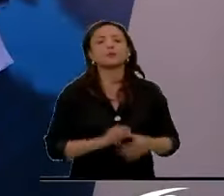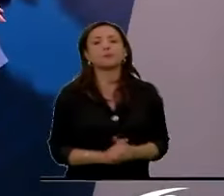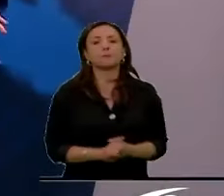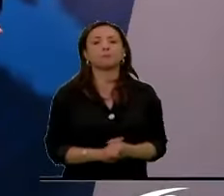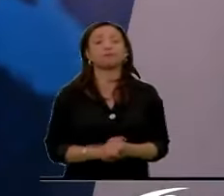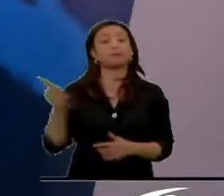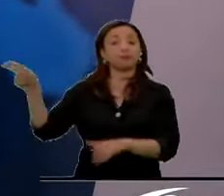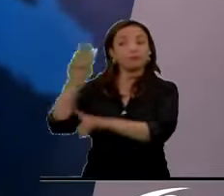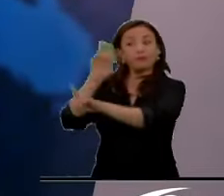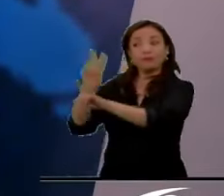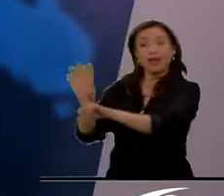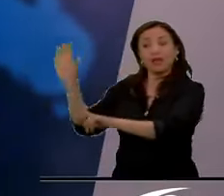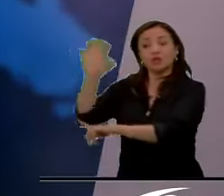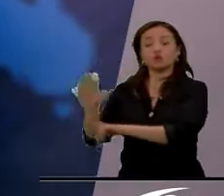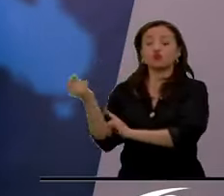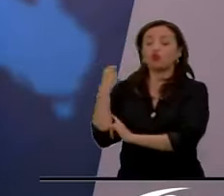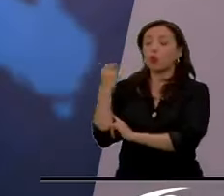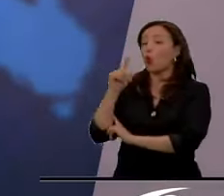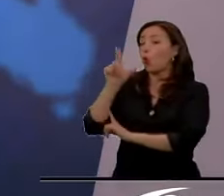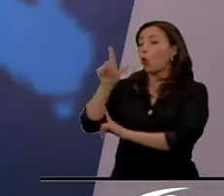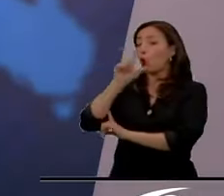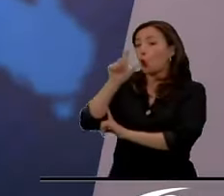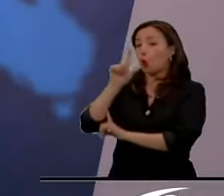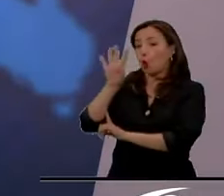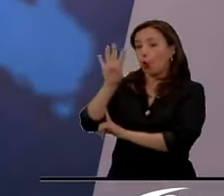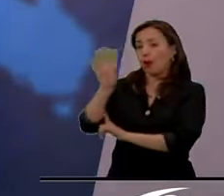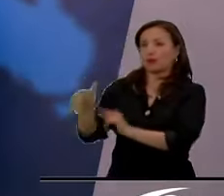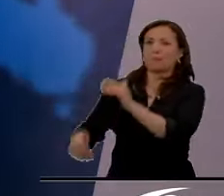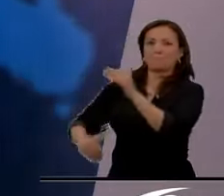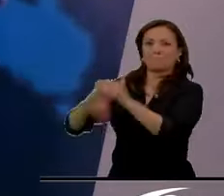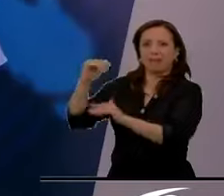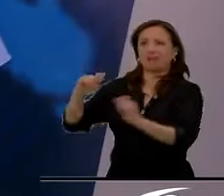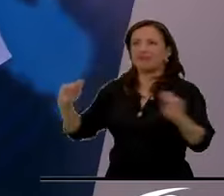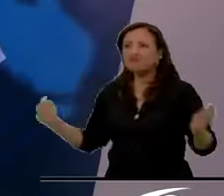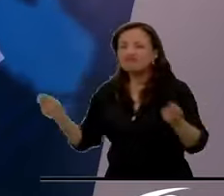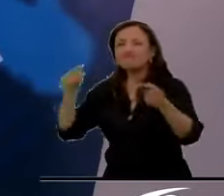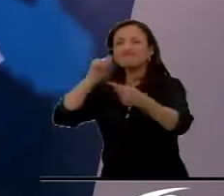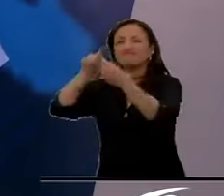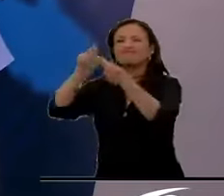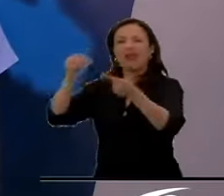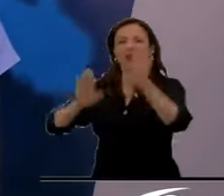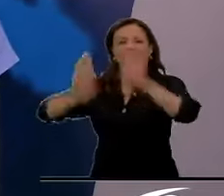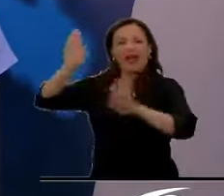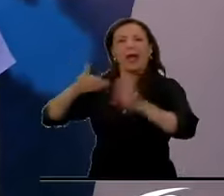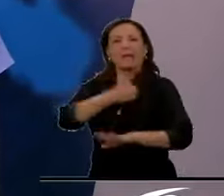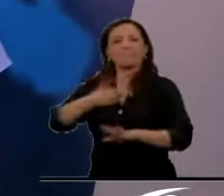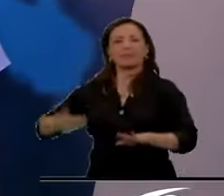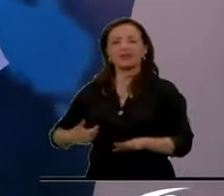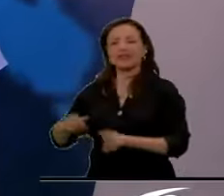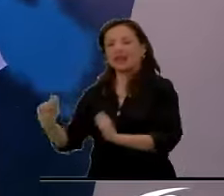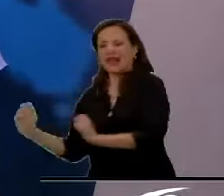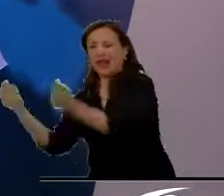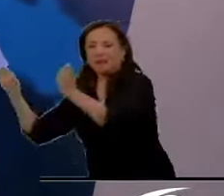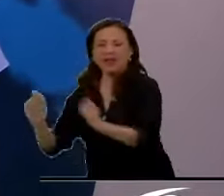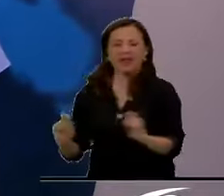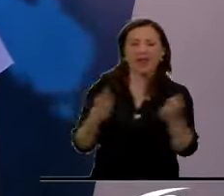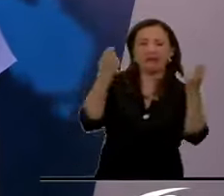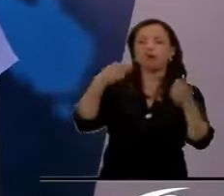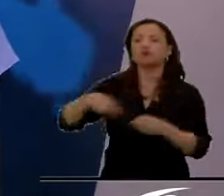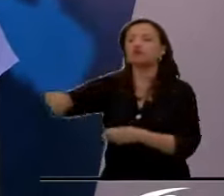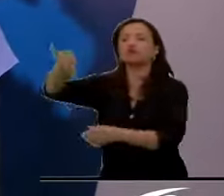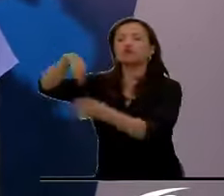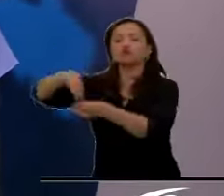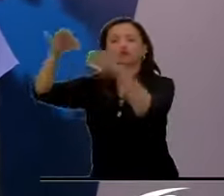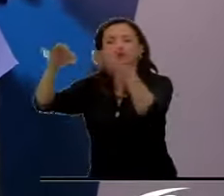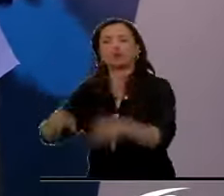En Venezuela, el pasado 4 de julio, empezó la carrera presidencial, las campañas, para las elecciones que serán